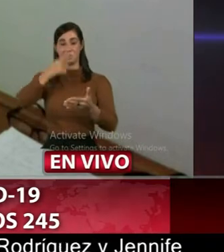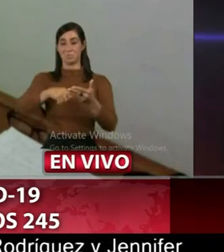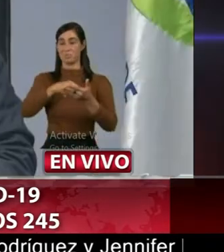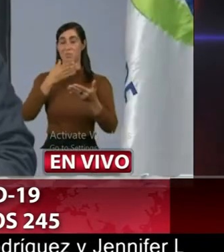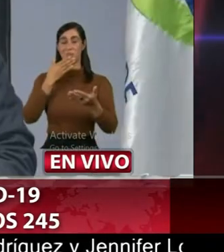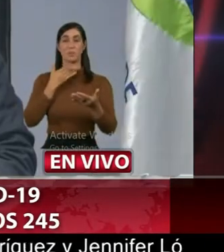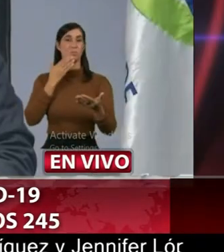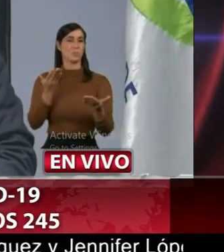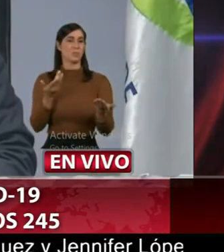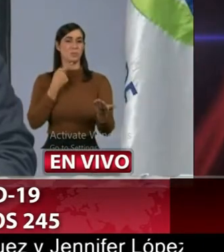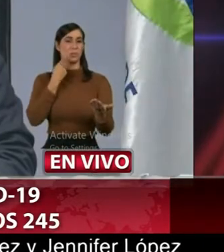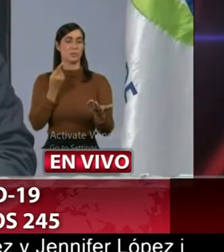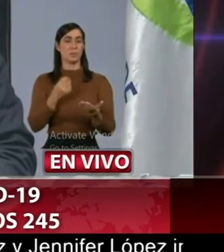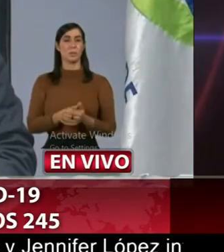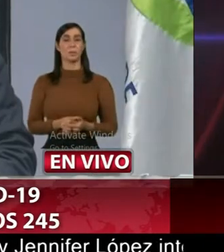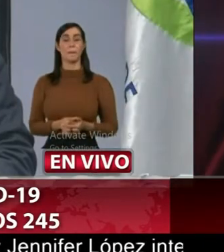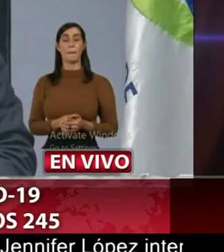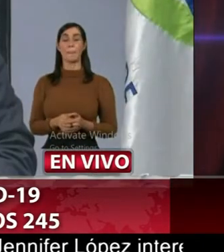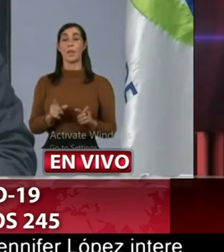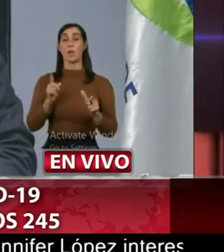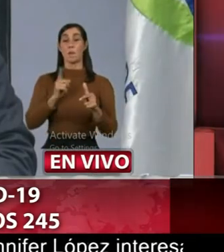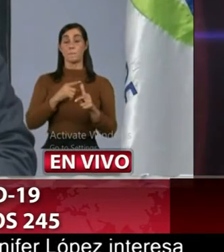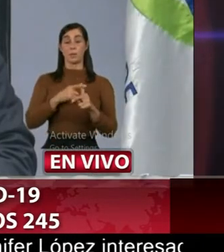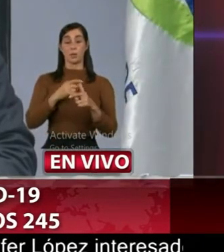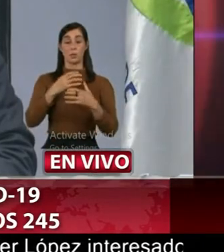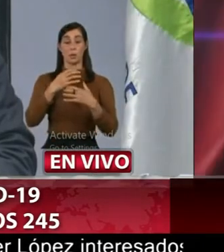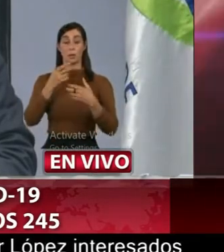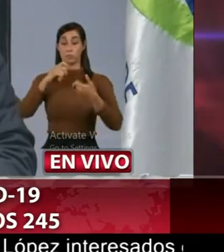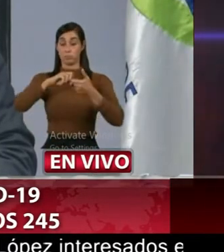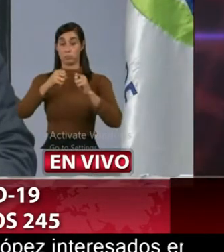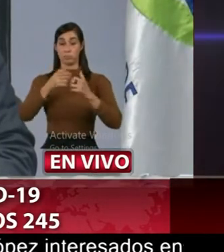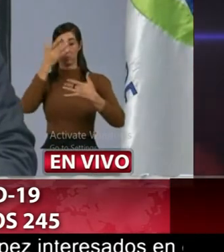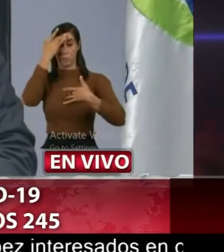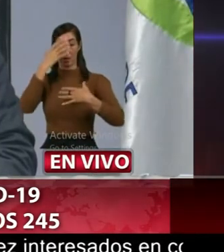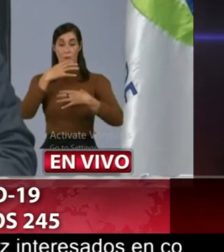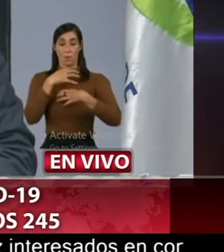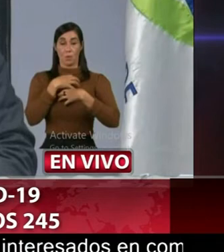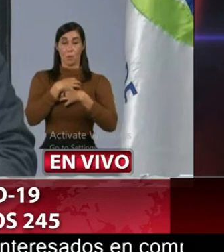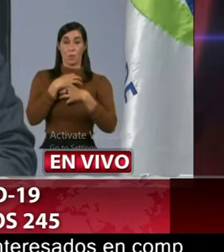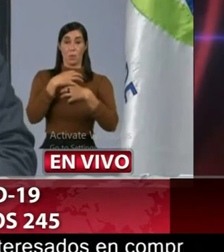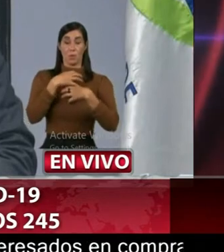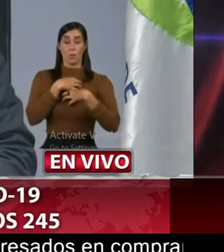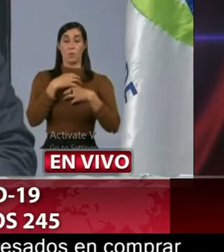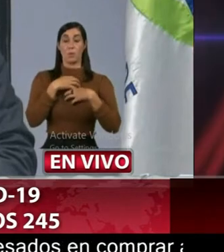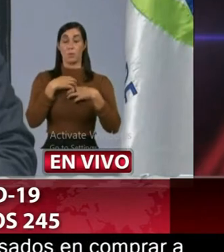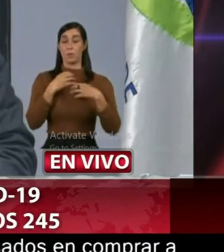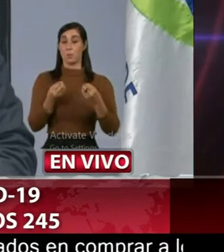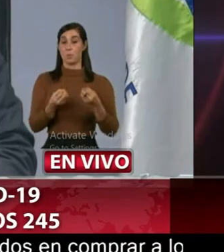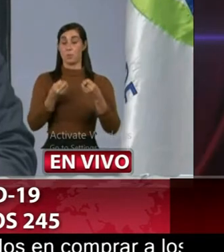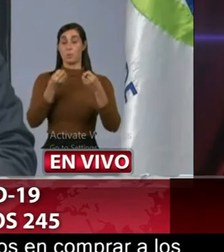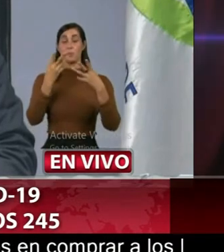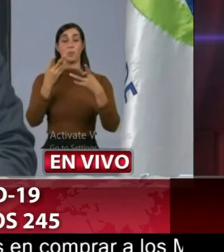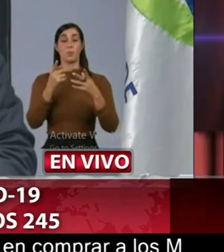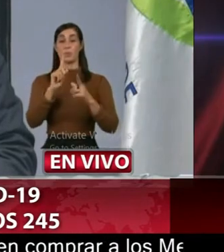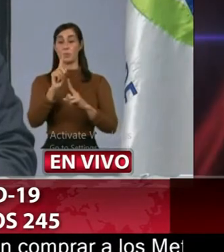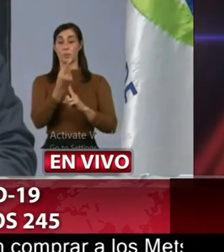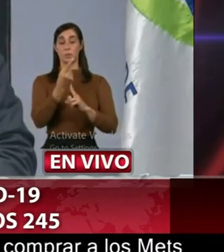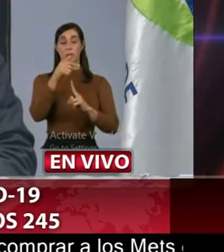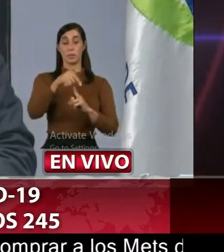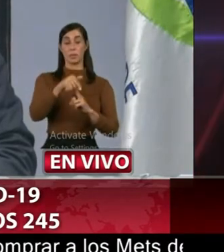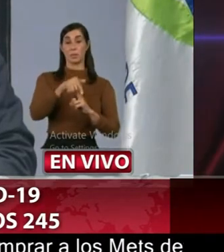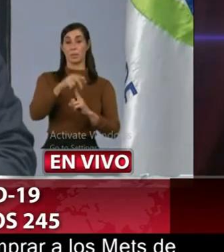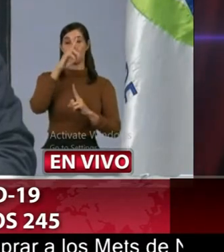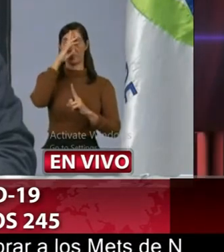bueno las infecciones respiratorias agudas son una de las principales afecciones en la sociedad